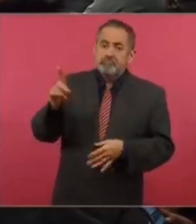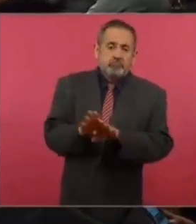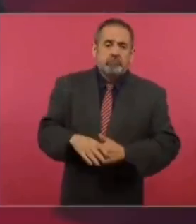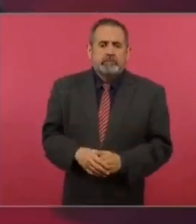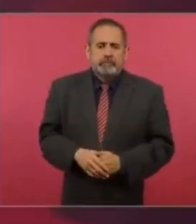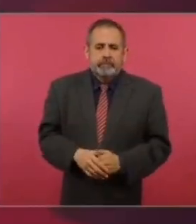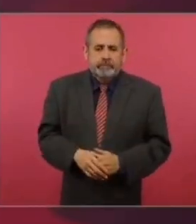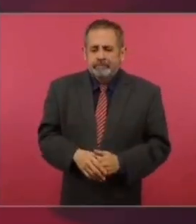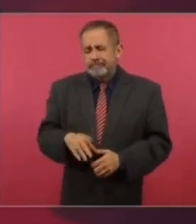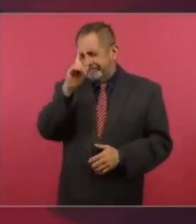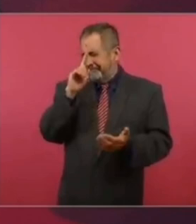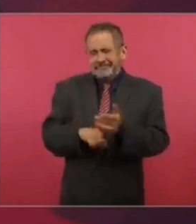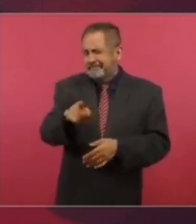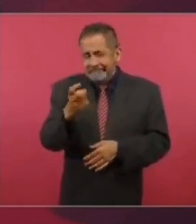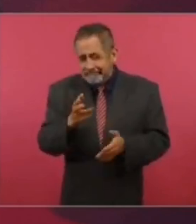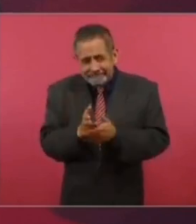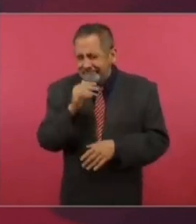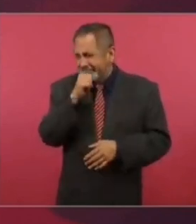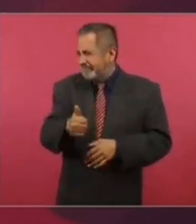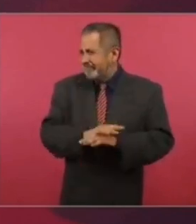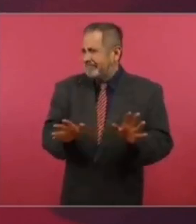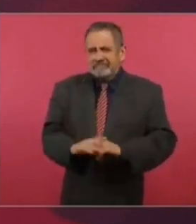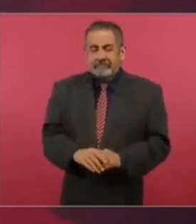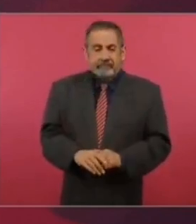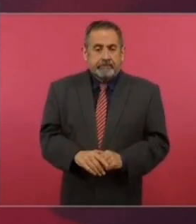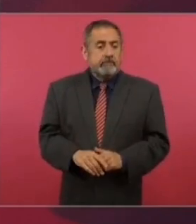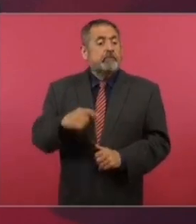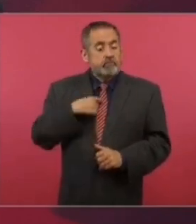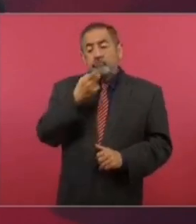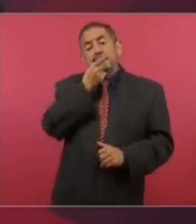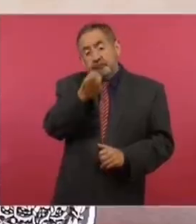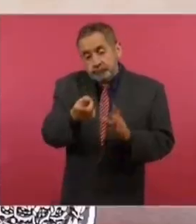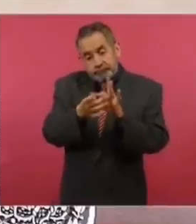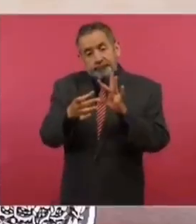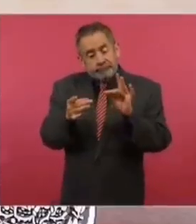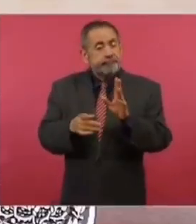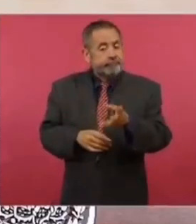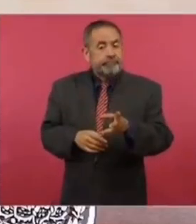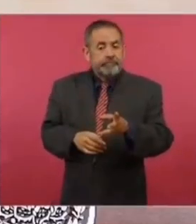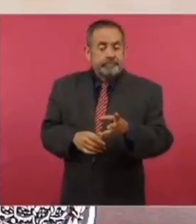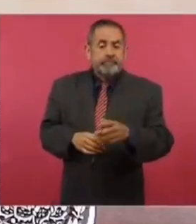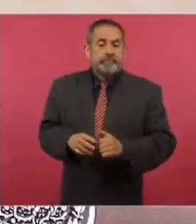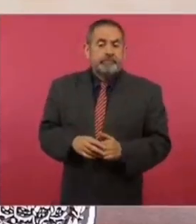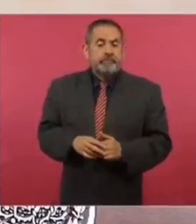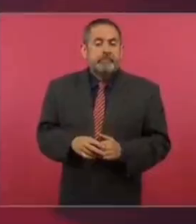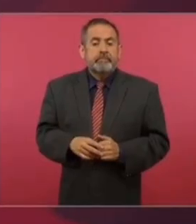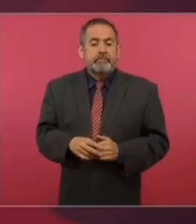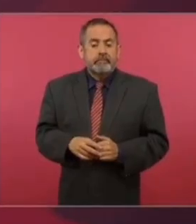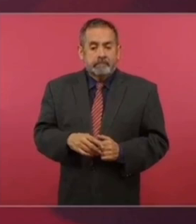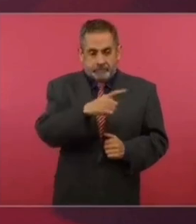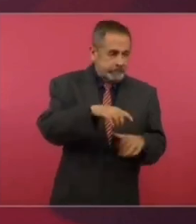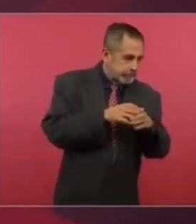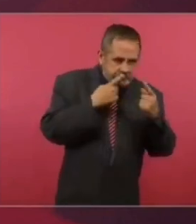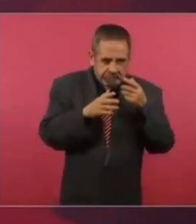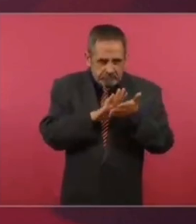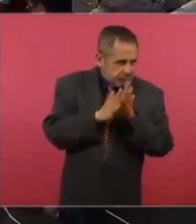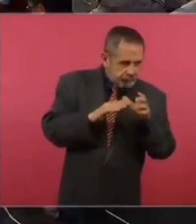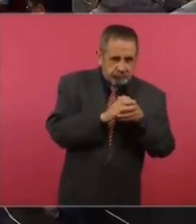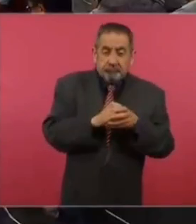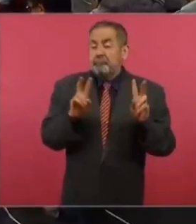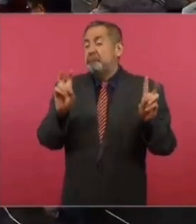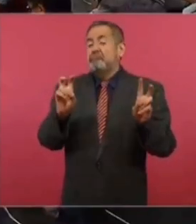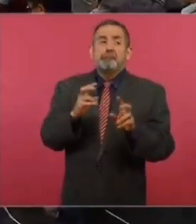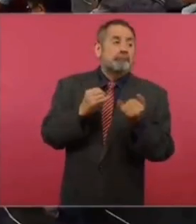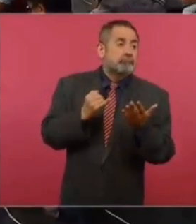Pues no creo que prospere nada de eso. Yo hablé porque se quería hacer una maniobra supuestamente